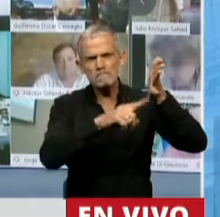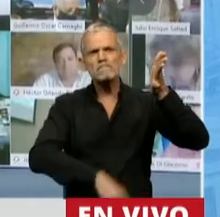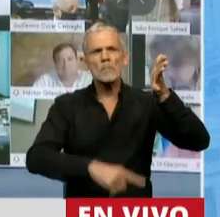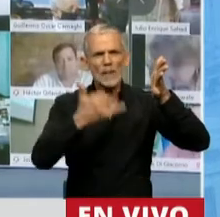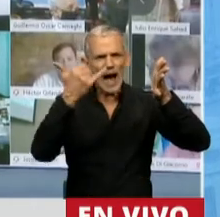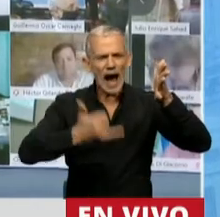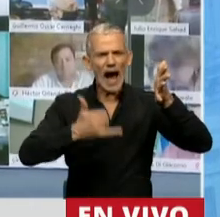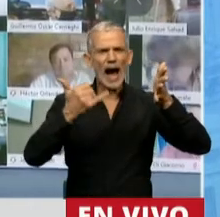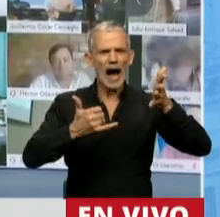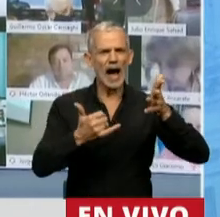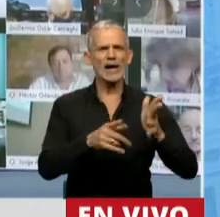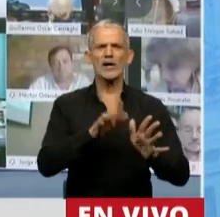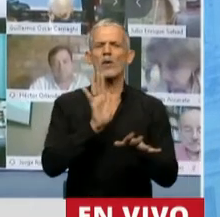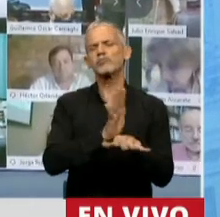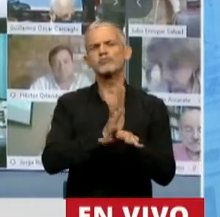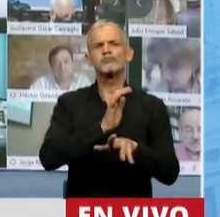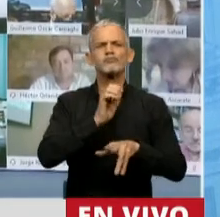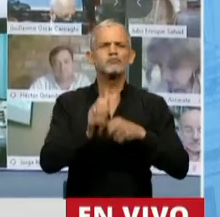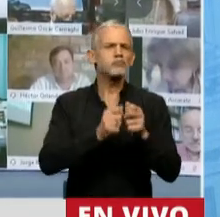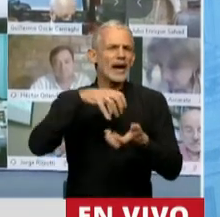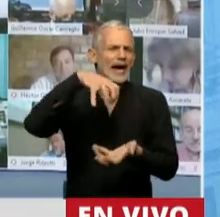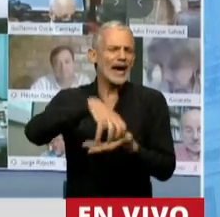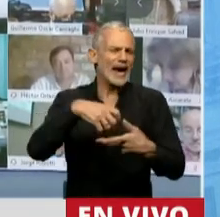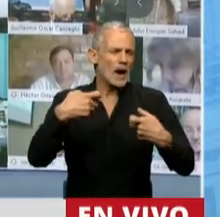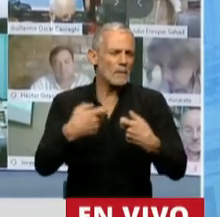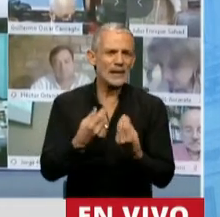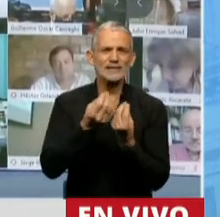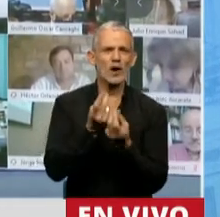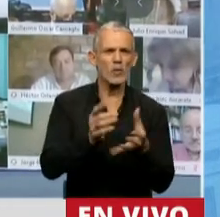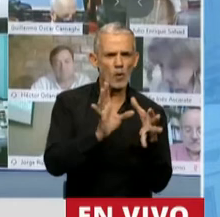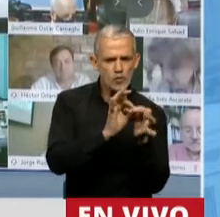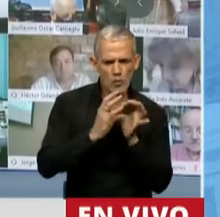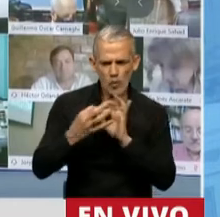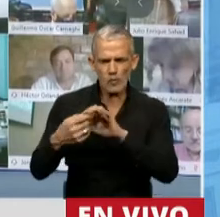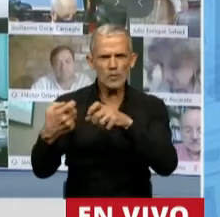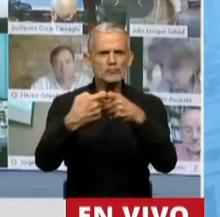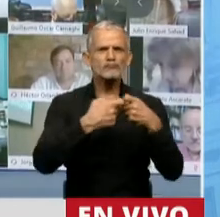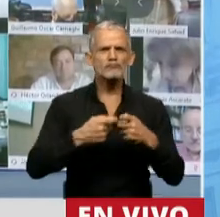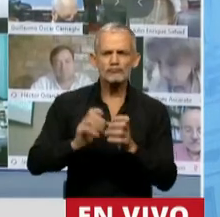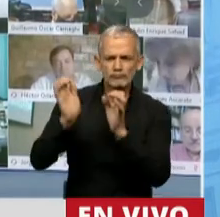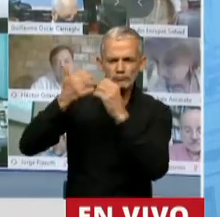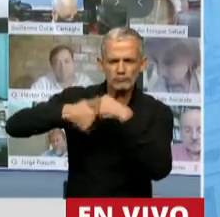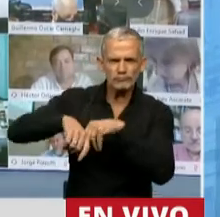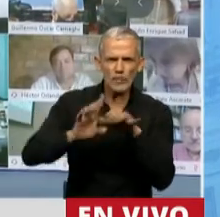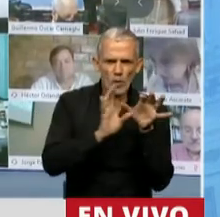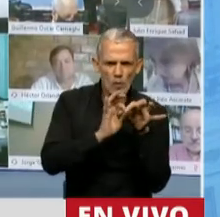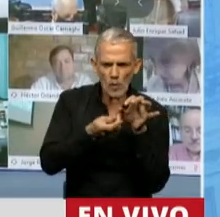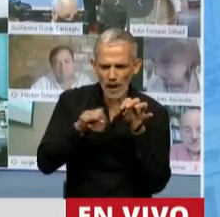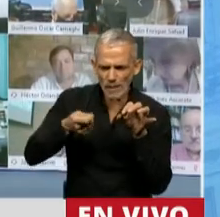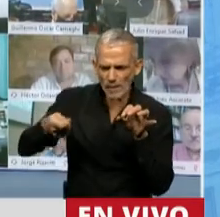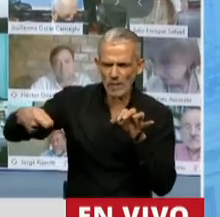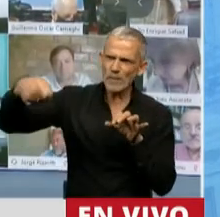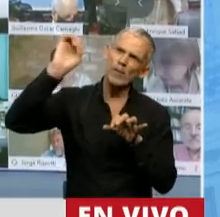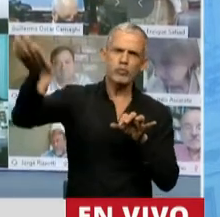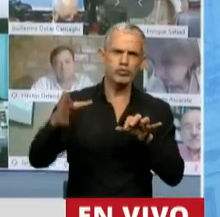una verdadera industria de la fuga dedicada a montar estructuras societarias en guaridas fiscales, esas jurisdicciones